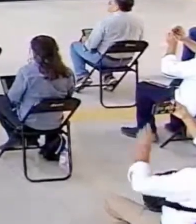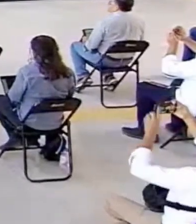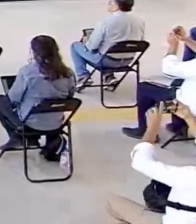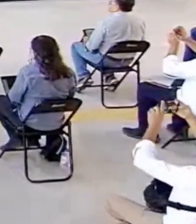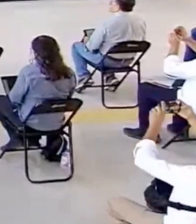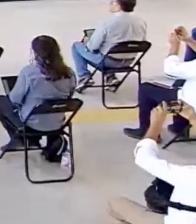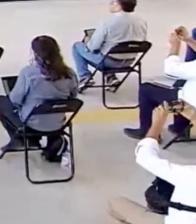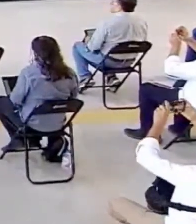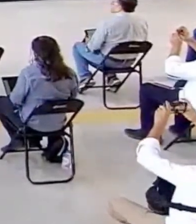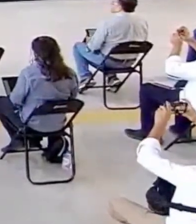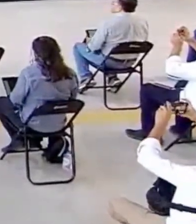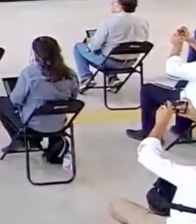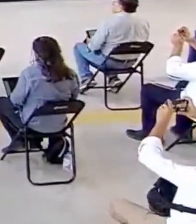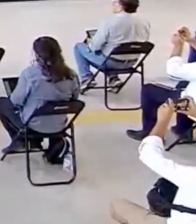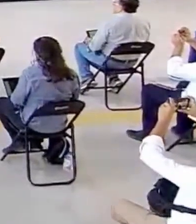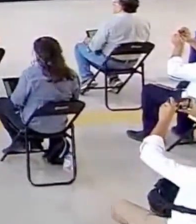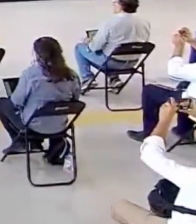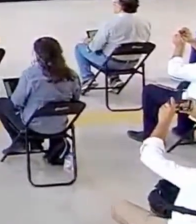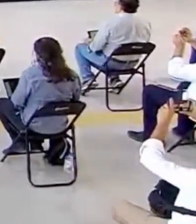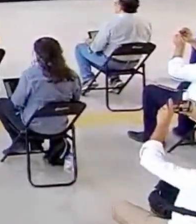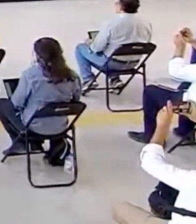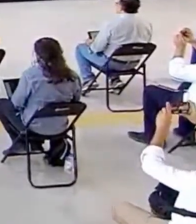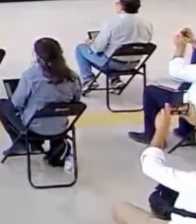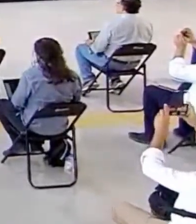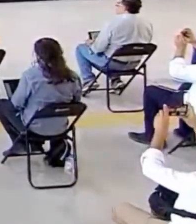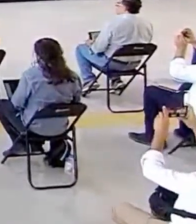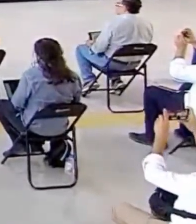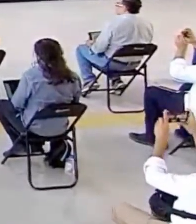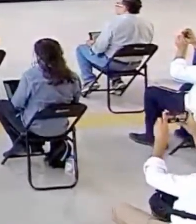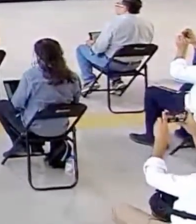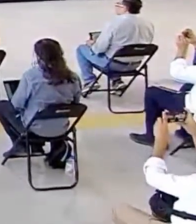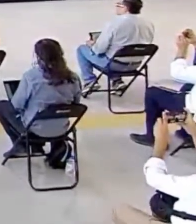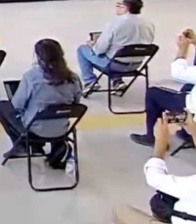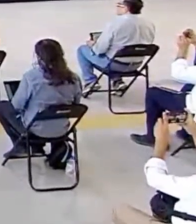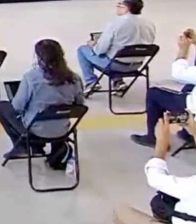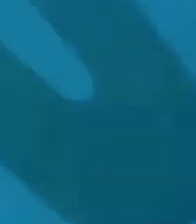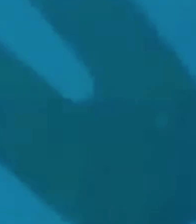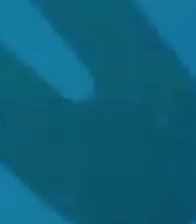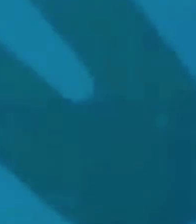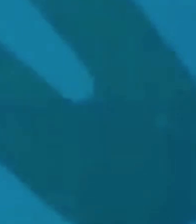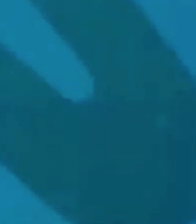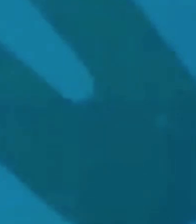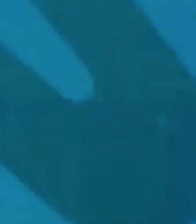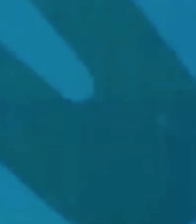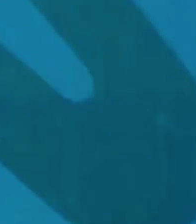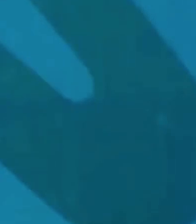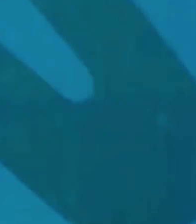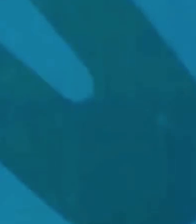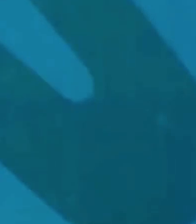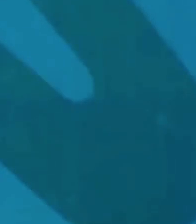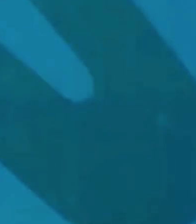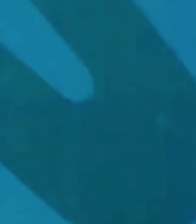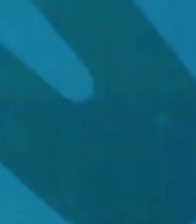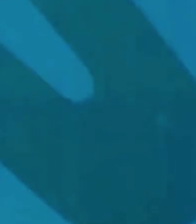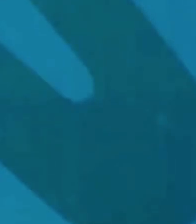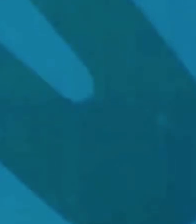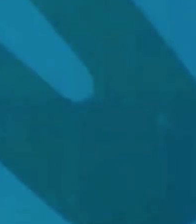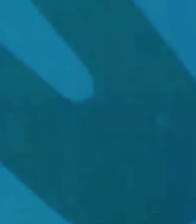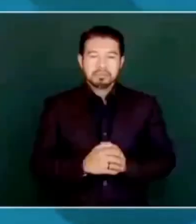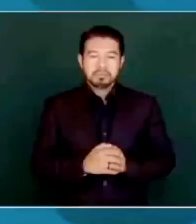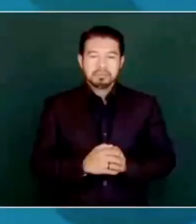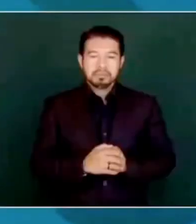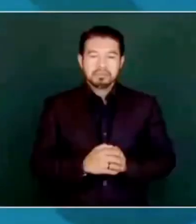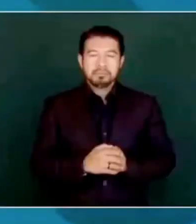en el Edén, el trópico, en Palenque, en esta